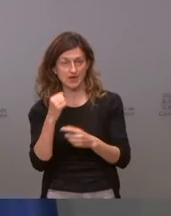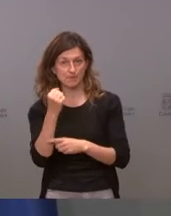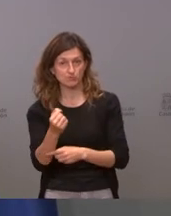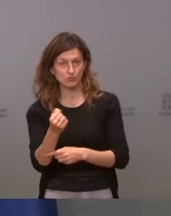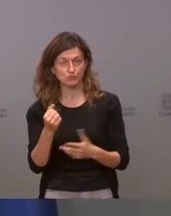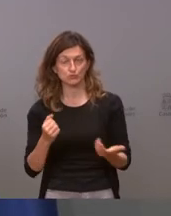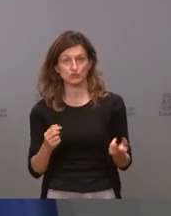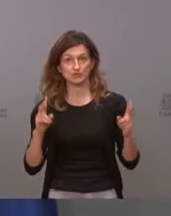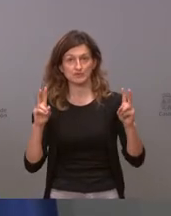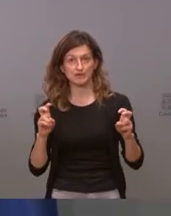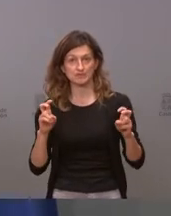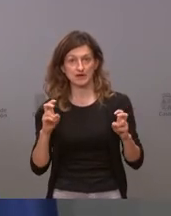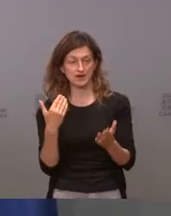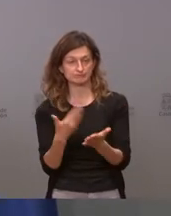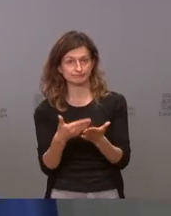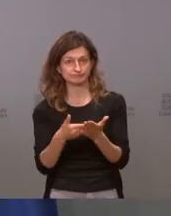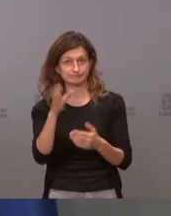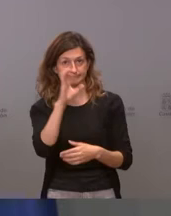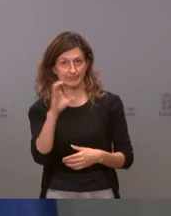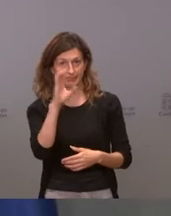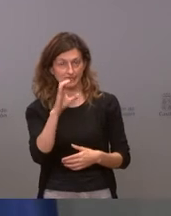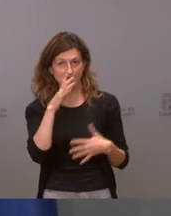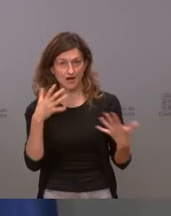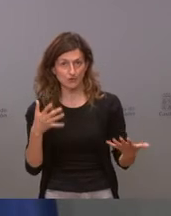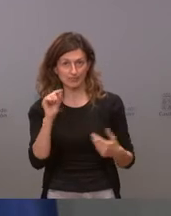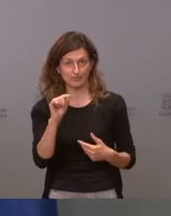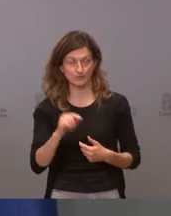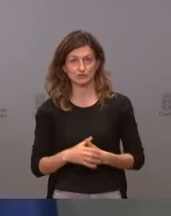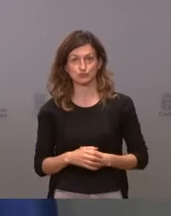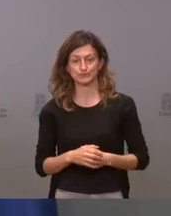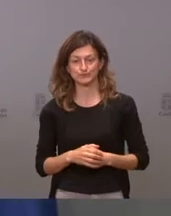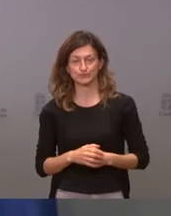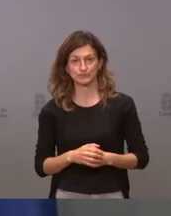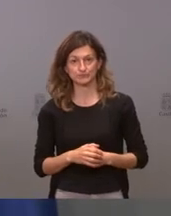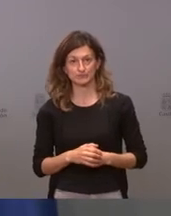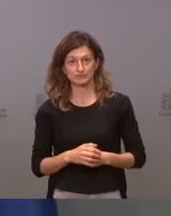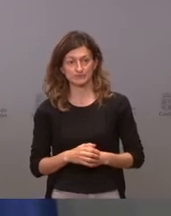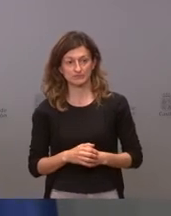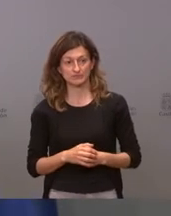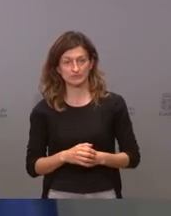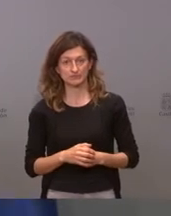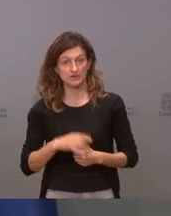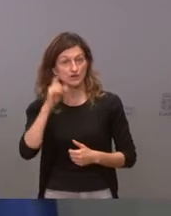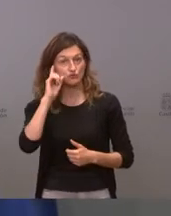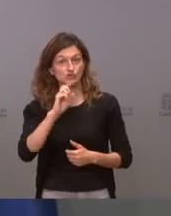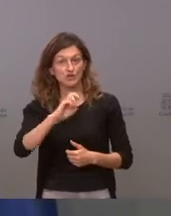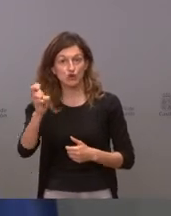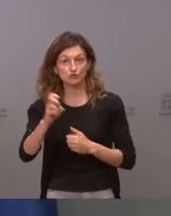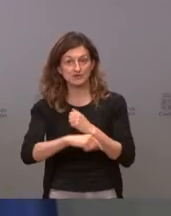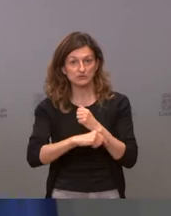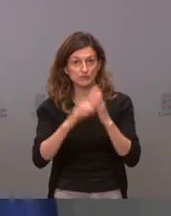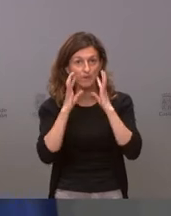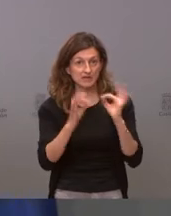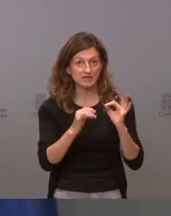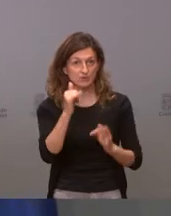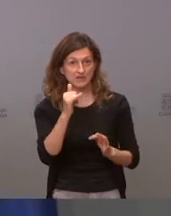es la evidencia que tenemos en este momento no quiere decir que haya evidencia de que la otra estrategia sea más peligrosa o de que